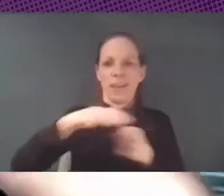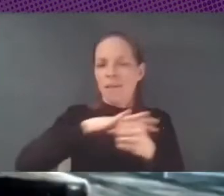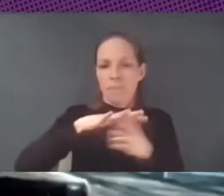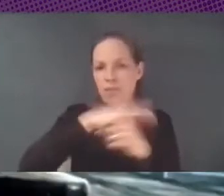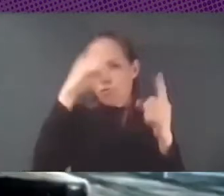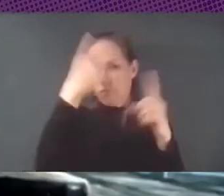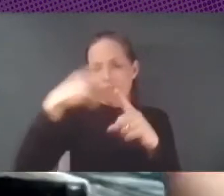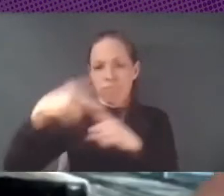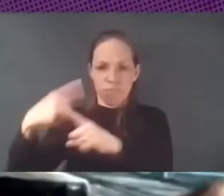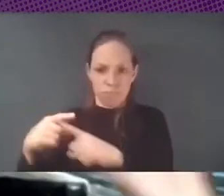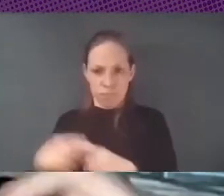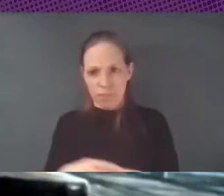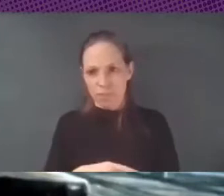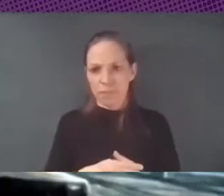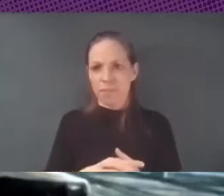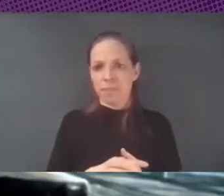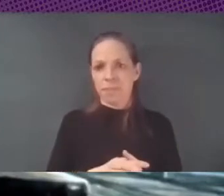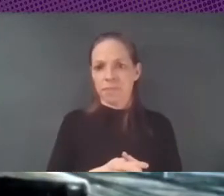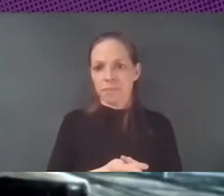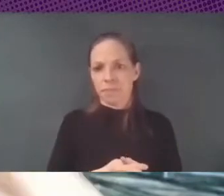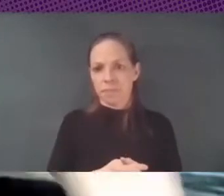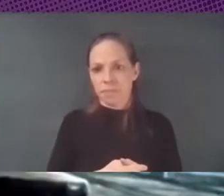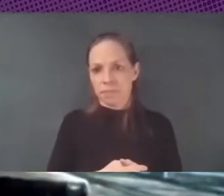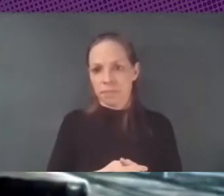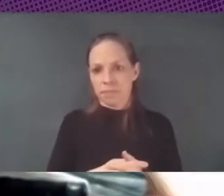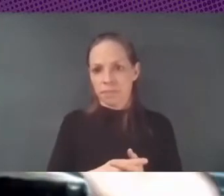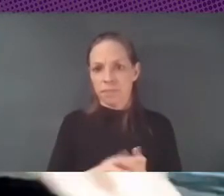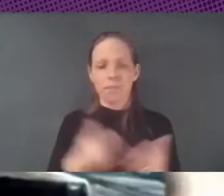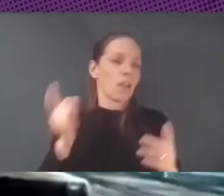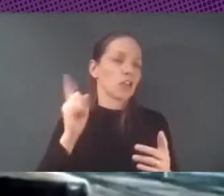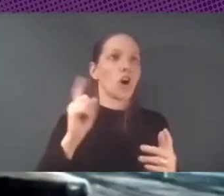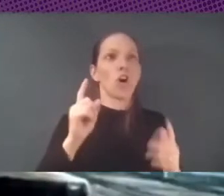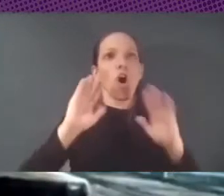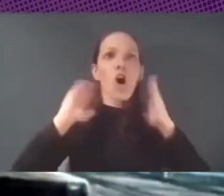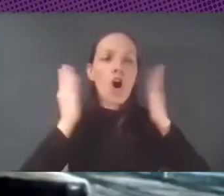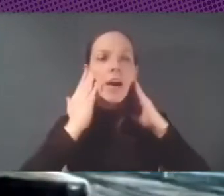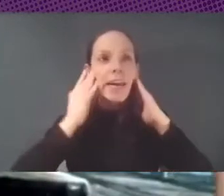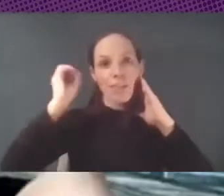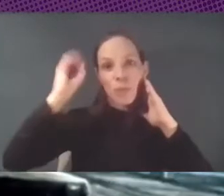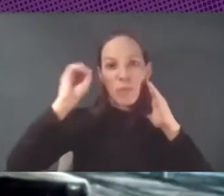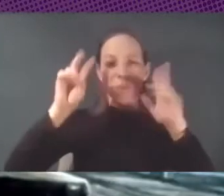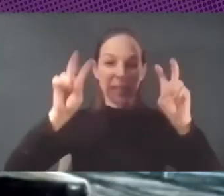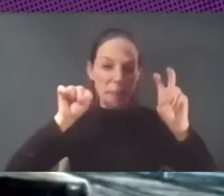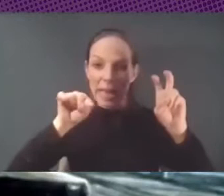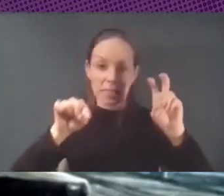monográficos, más allá de lo que es de los congresos y, claro, no es fácil.